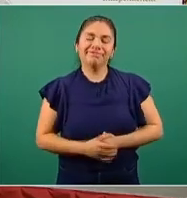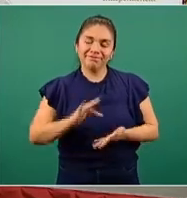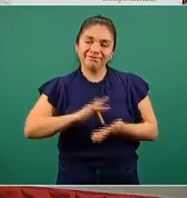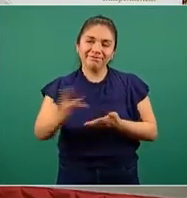doctor.